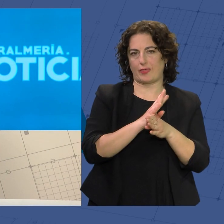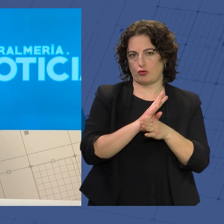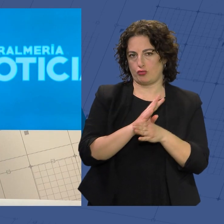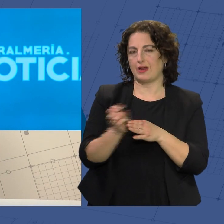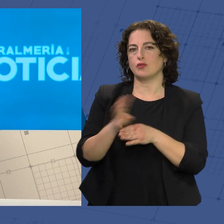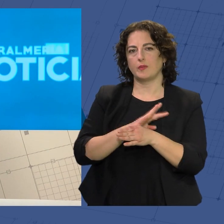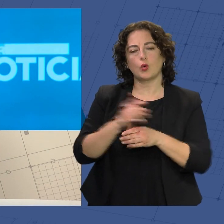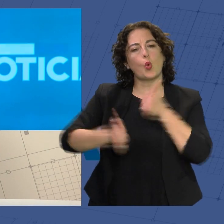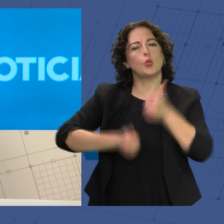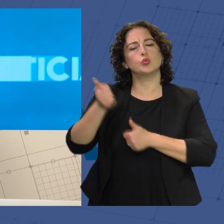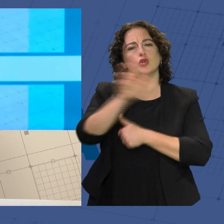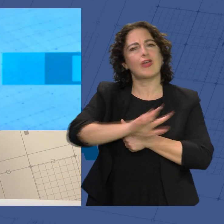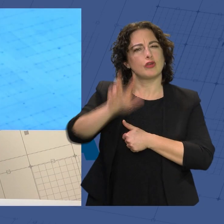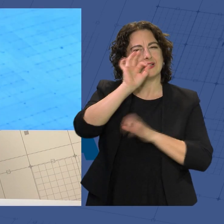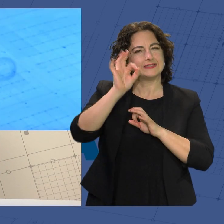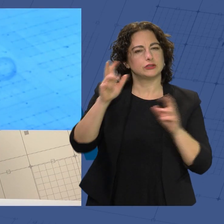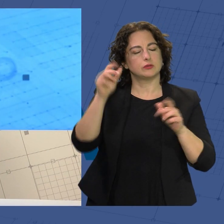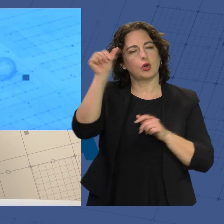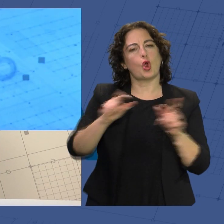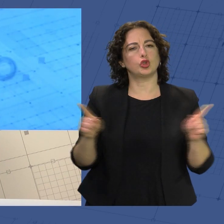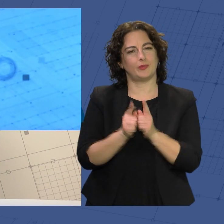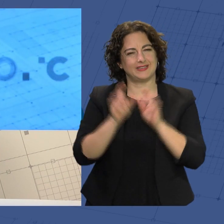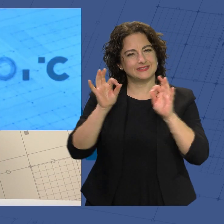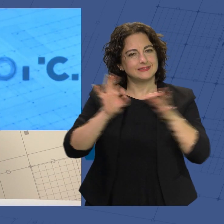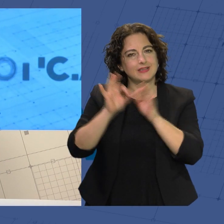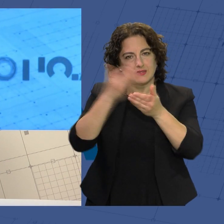el concurso nacional de cortometrajes sobre discapacidad.